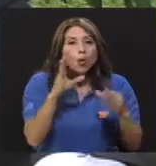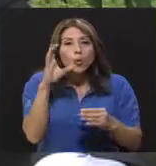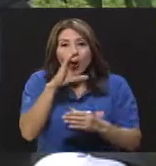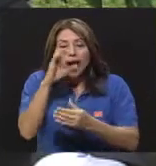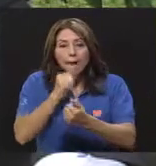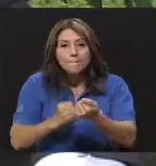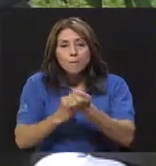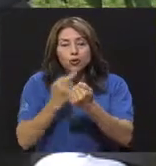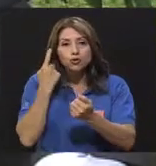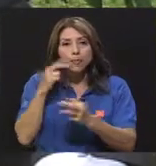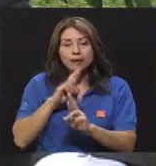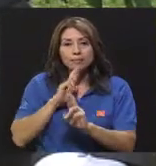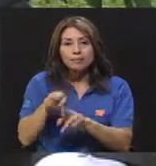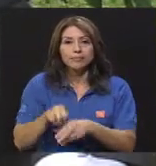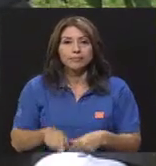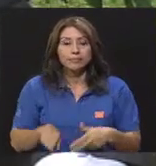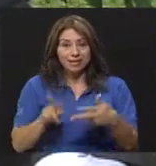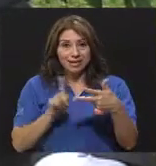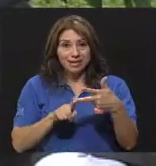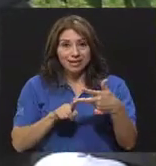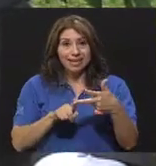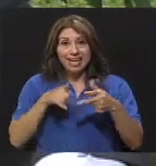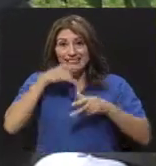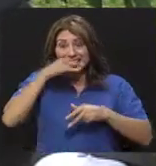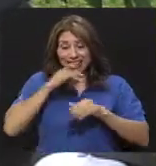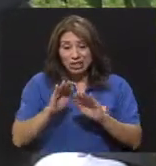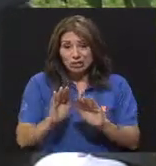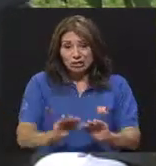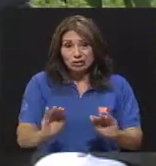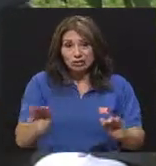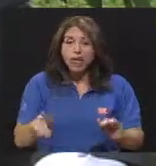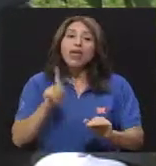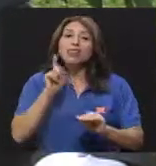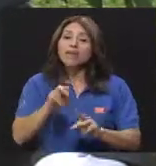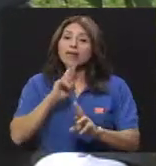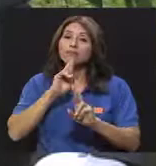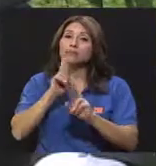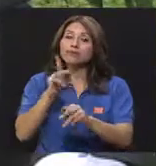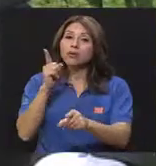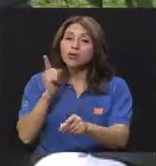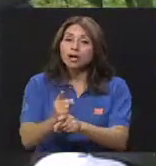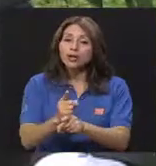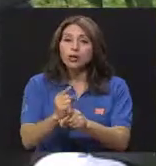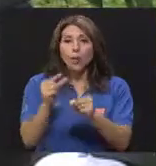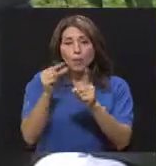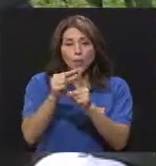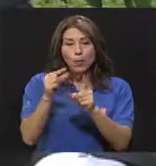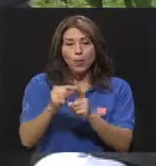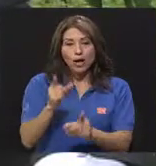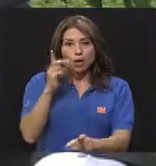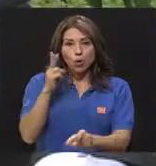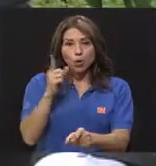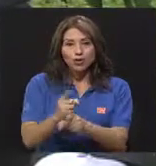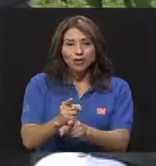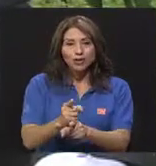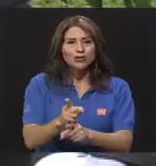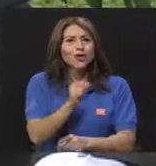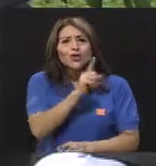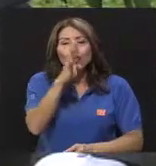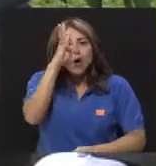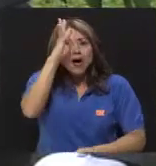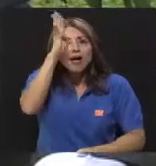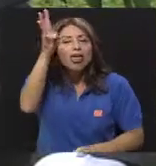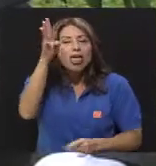A los niños, desde edad temprana, contestarles correctamente, con los nombres correctos y no inventar historias,